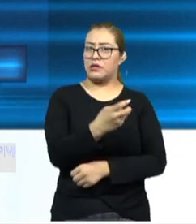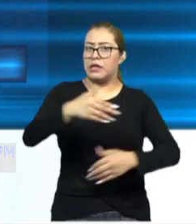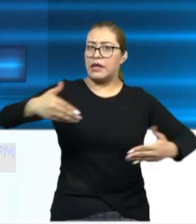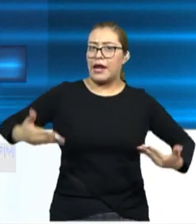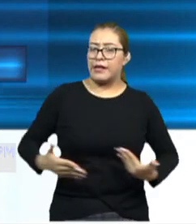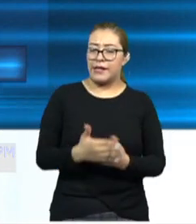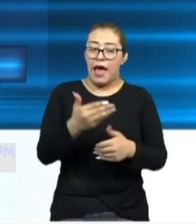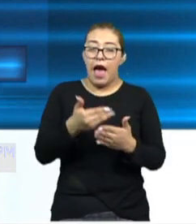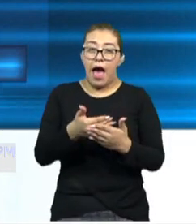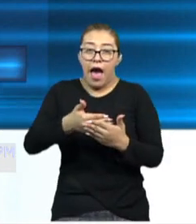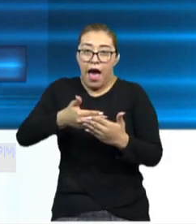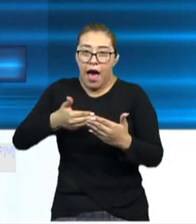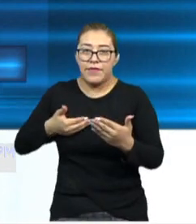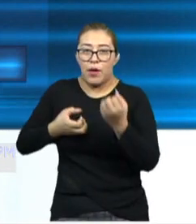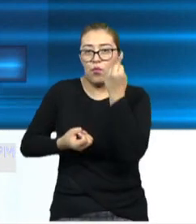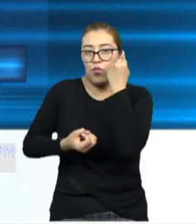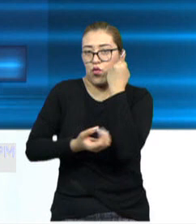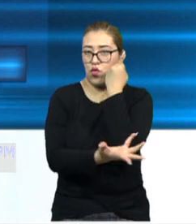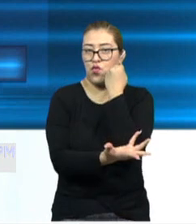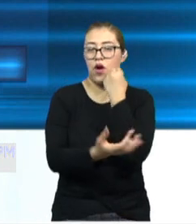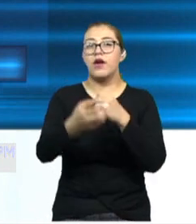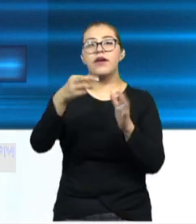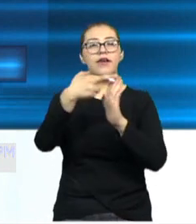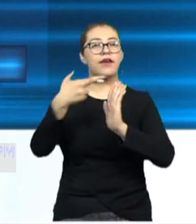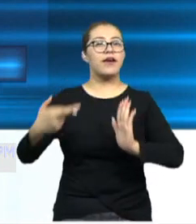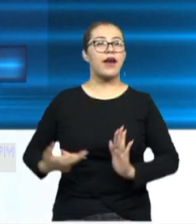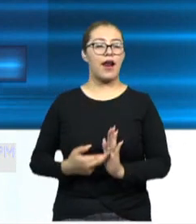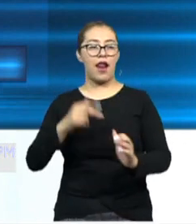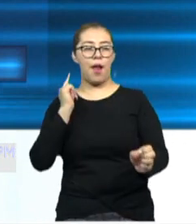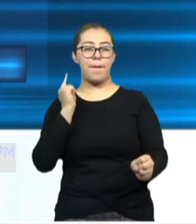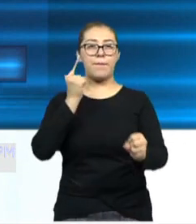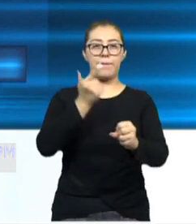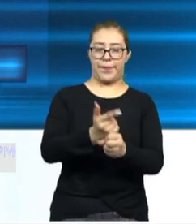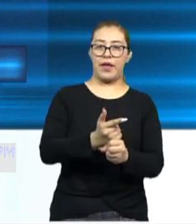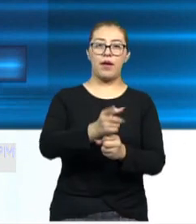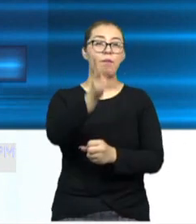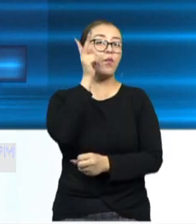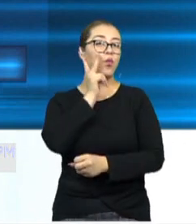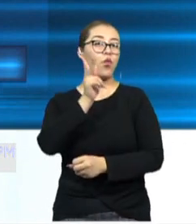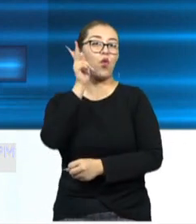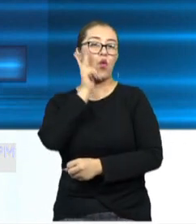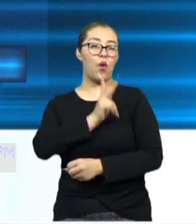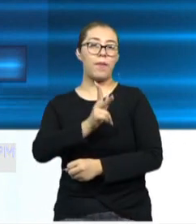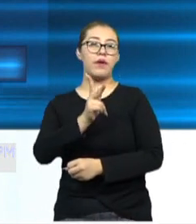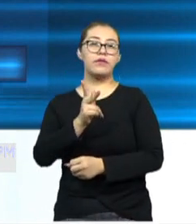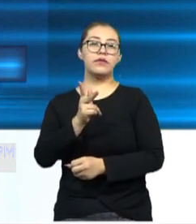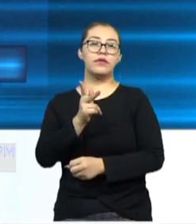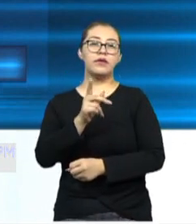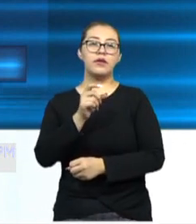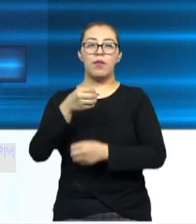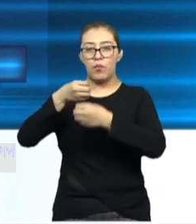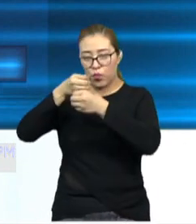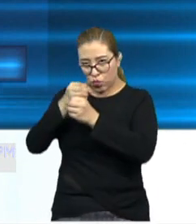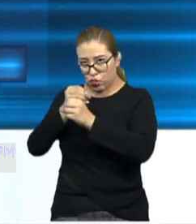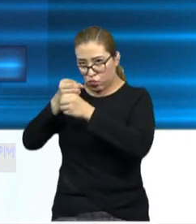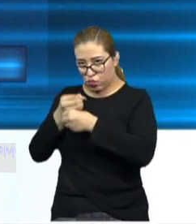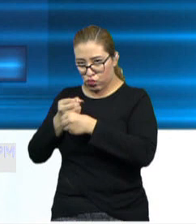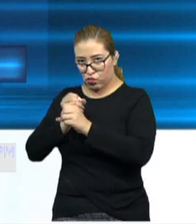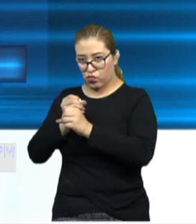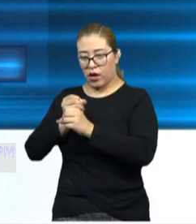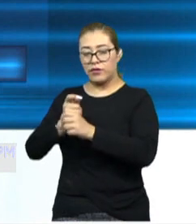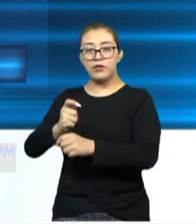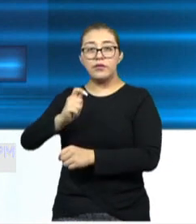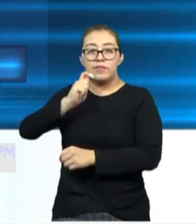prematura y bajo este protocolo fue como se identificó con pruebas moleculares, decir, pruebas